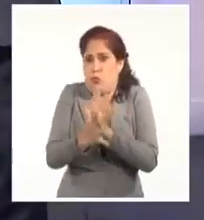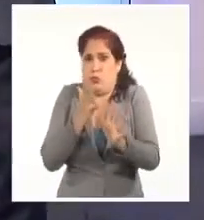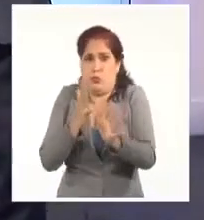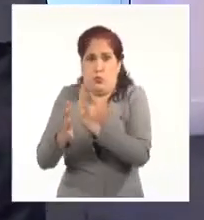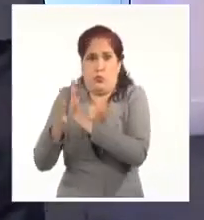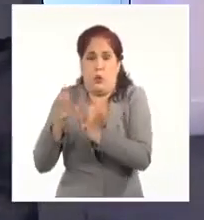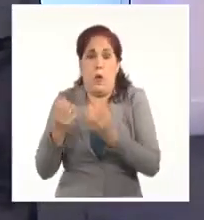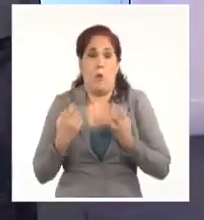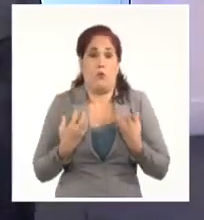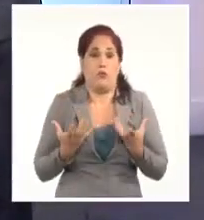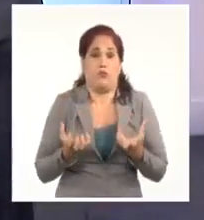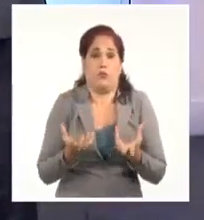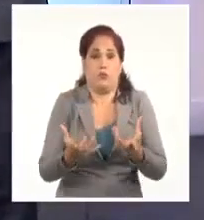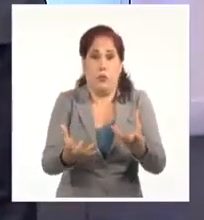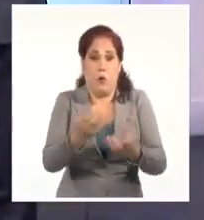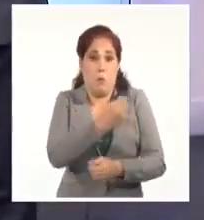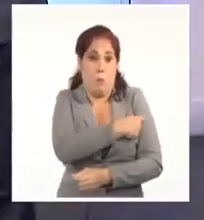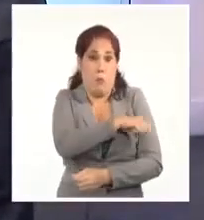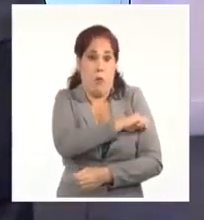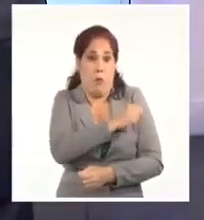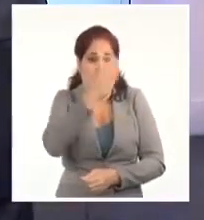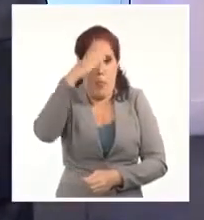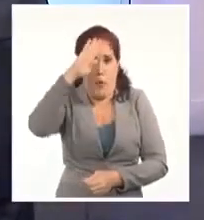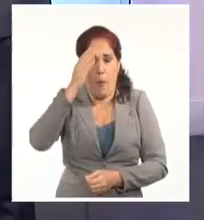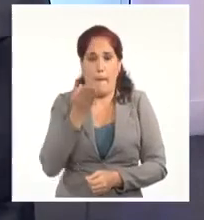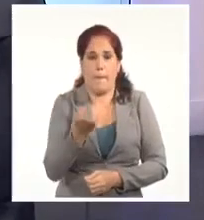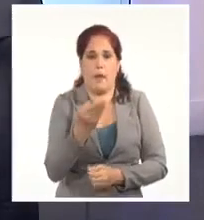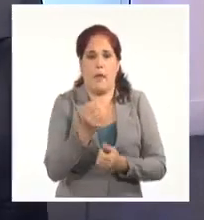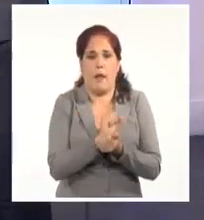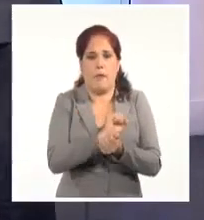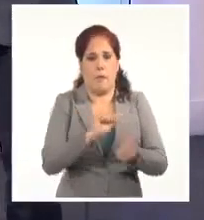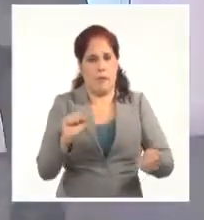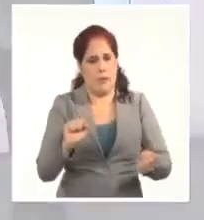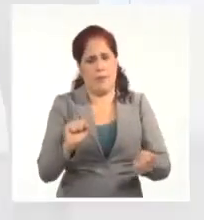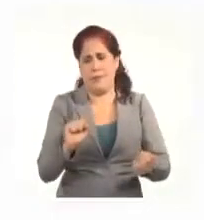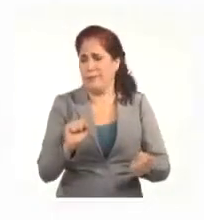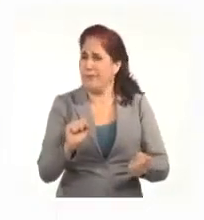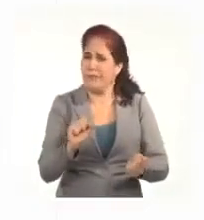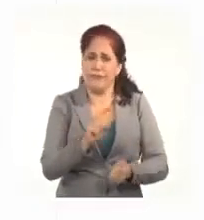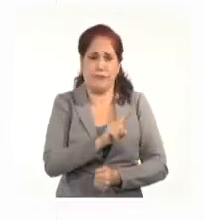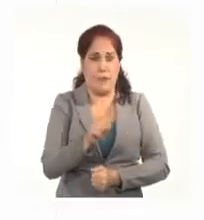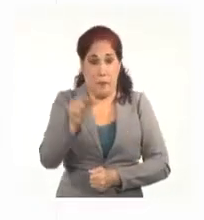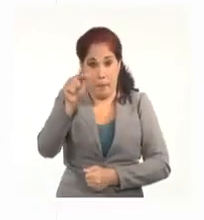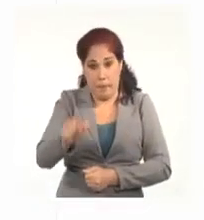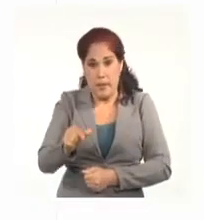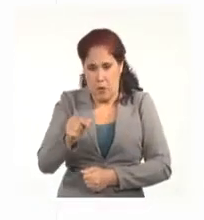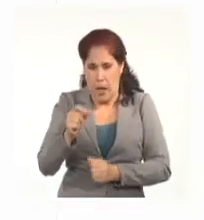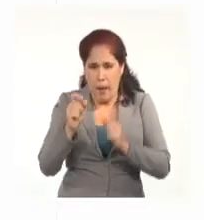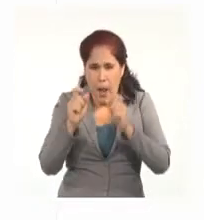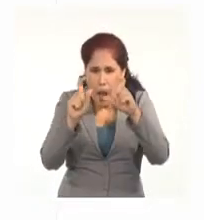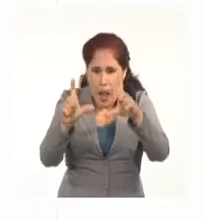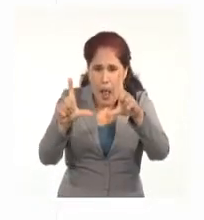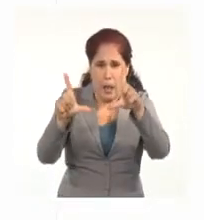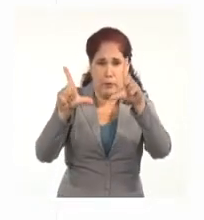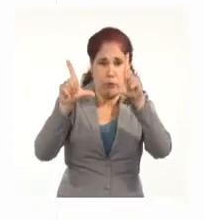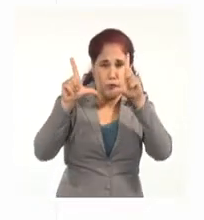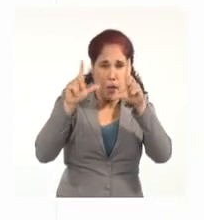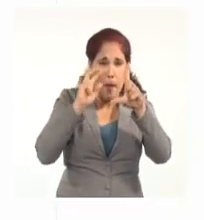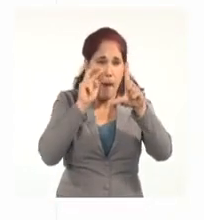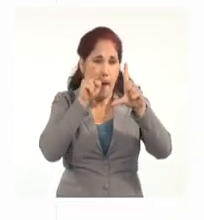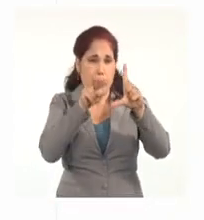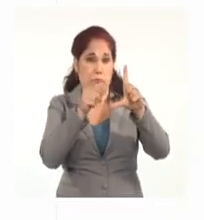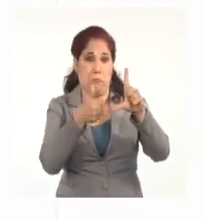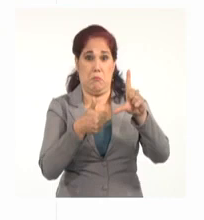y el texto sigue llegando para reclamar democracia. Entre las personas, si usted se acerca bien a las imágenes, pues se pueden